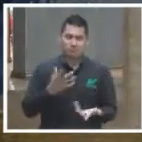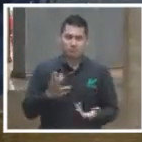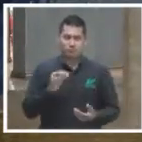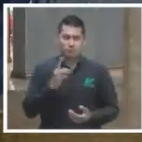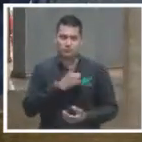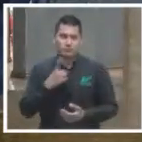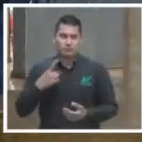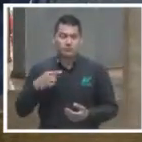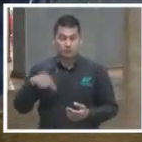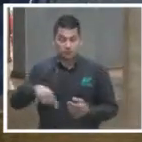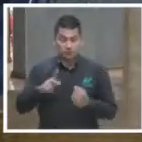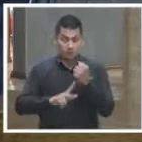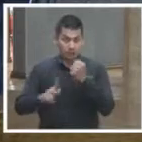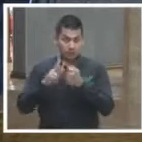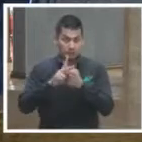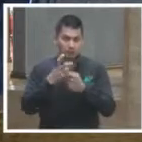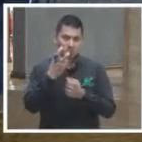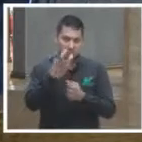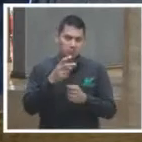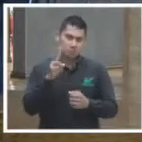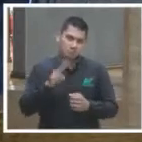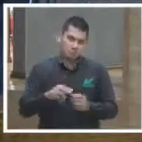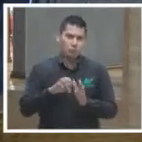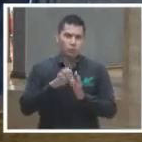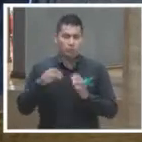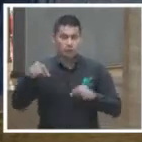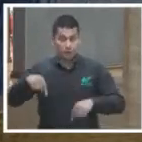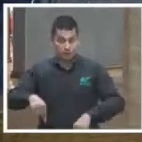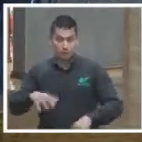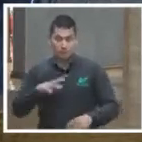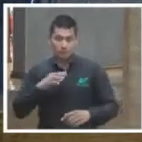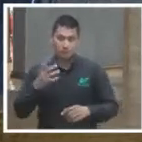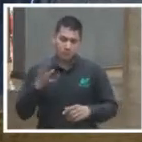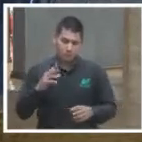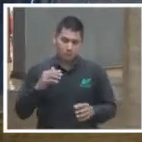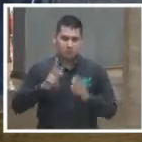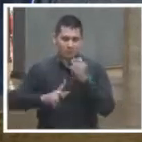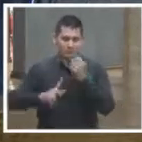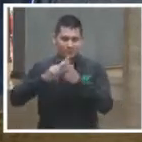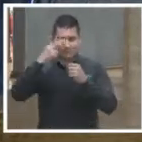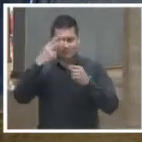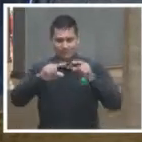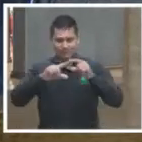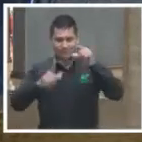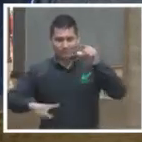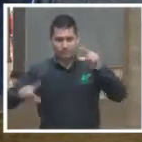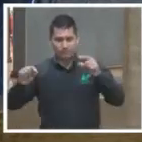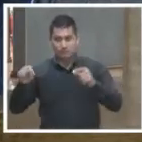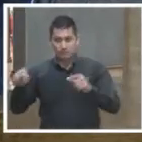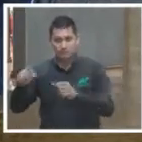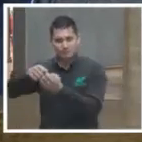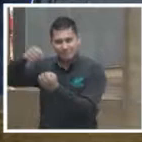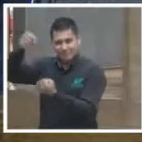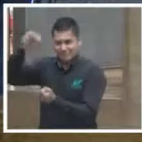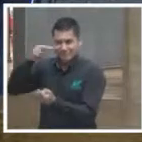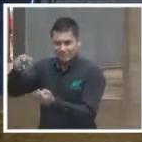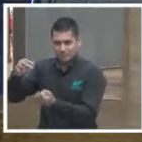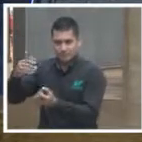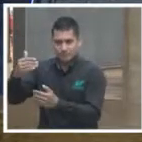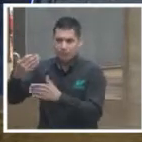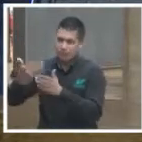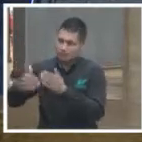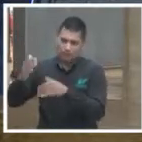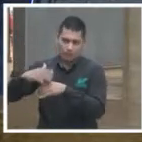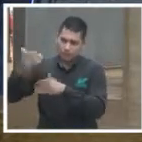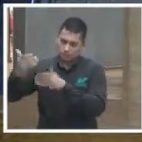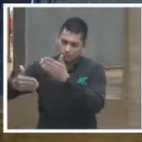en este país, básicamente es eso, hoy tenemos medianamente, hemos avanzado de manera muy importante, transparencia, todavía falta mucho camino por andar,